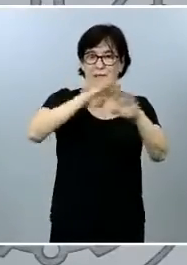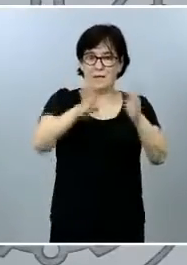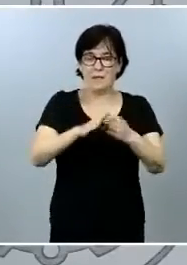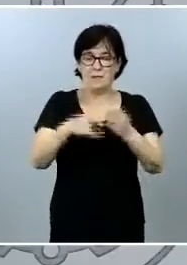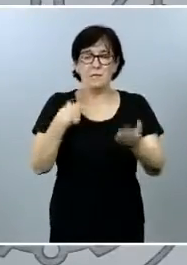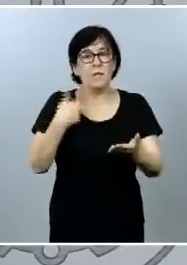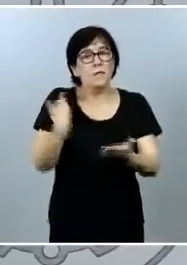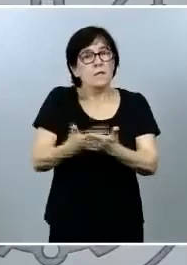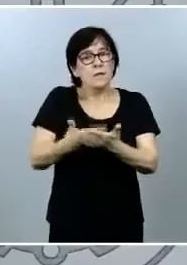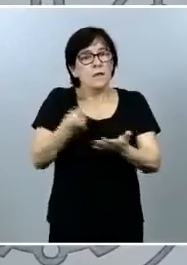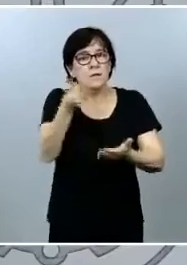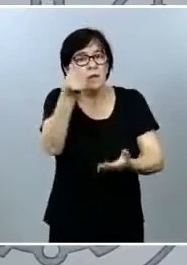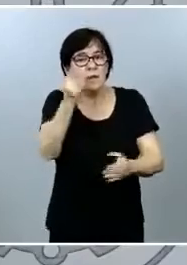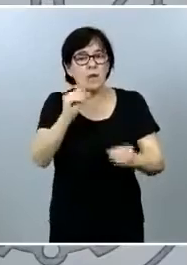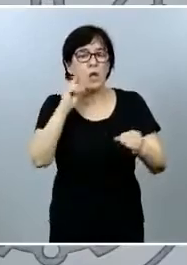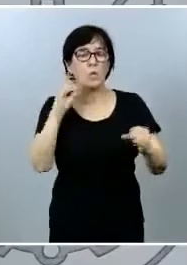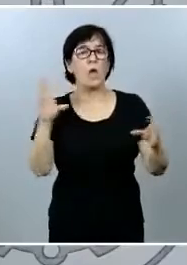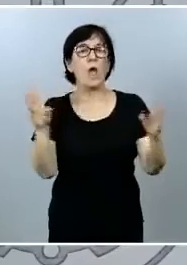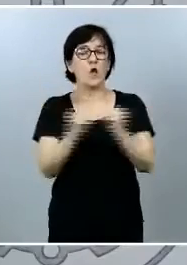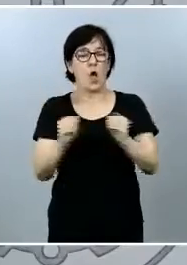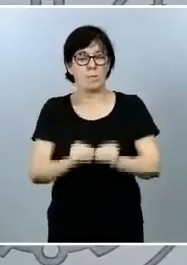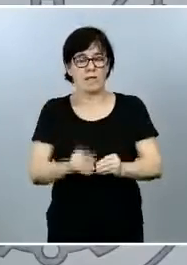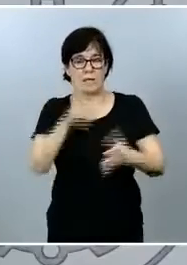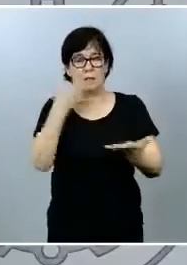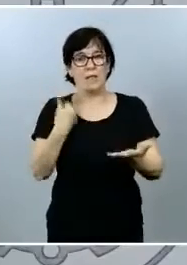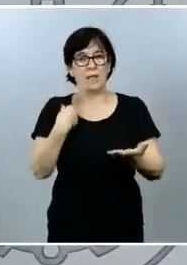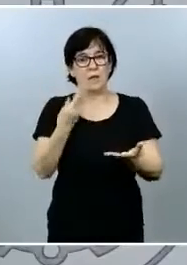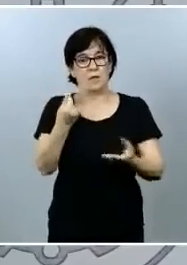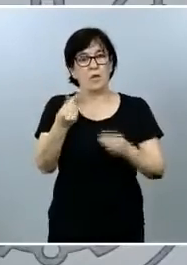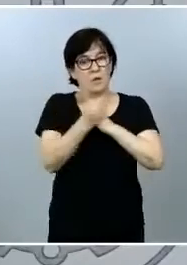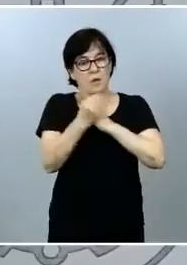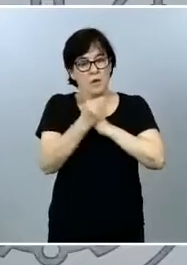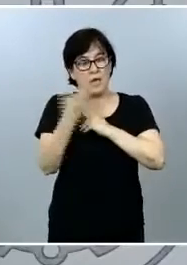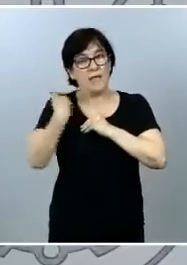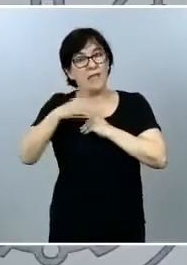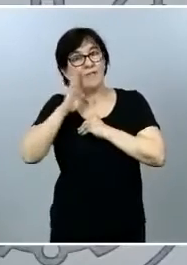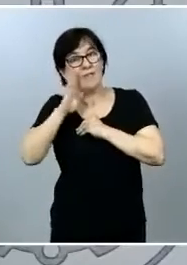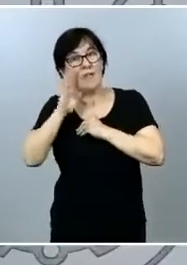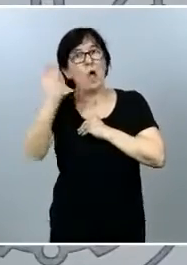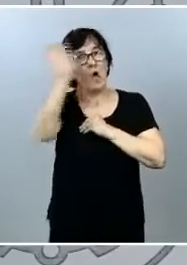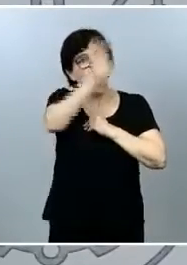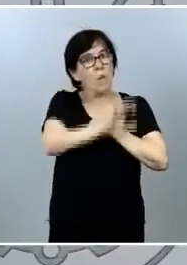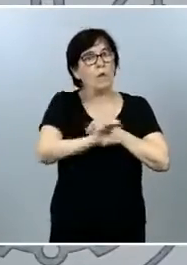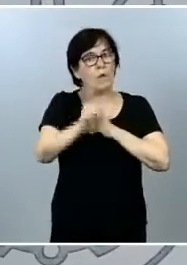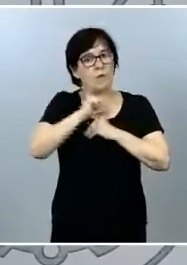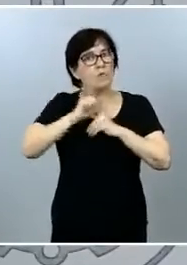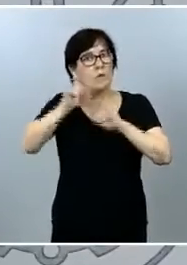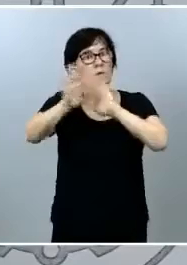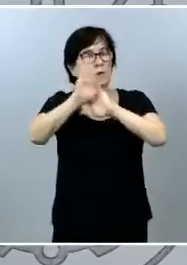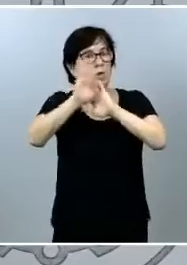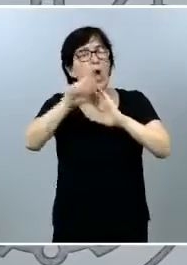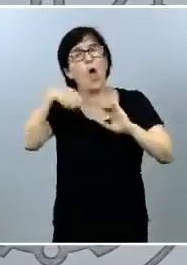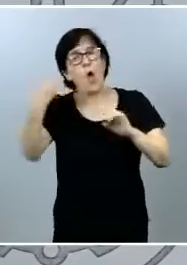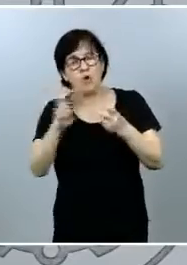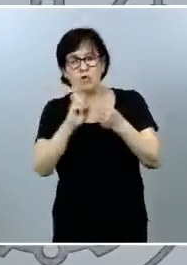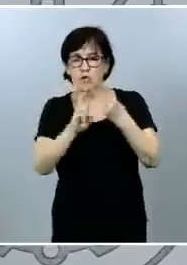que puede ser compatible con las prestaciones que estaban llevando a cabo las comunidades autónomas incluso con otra iniciativa